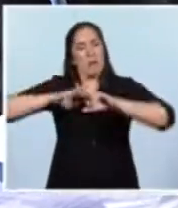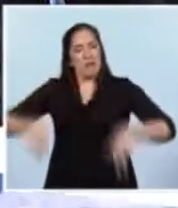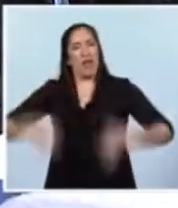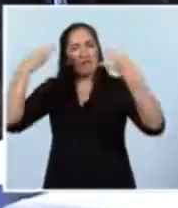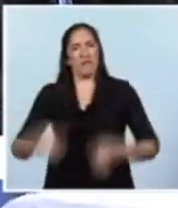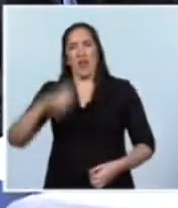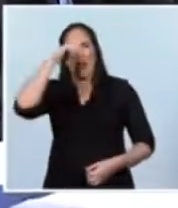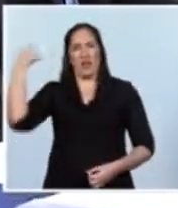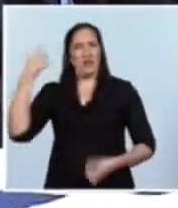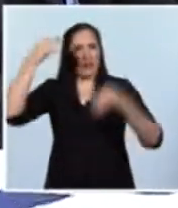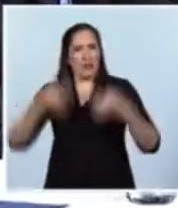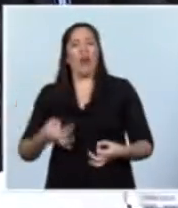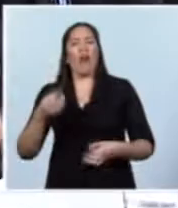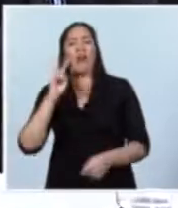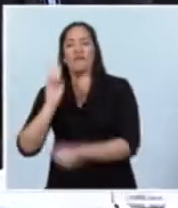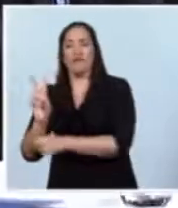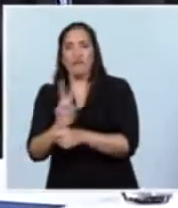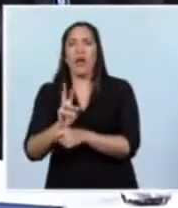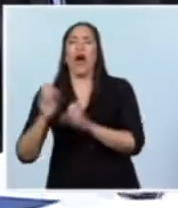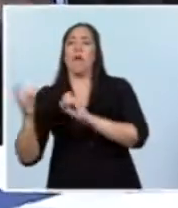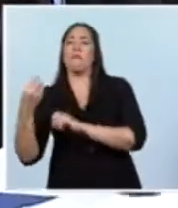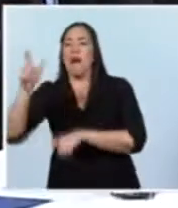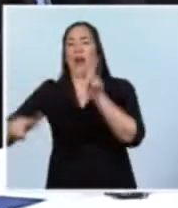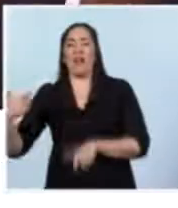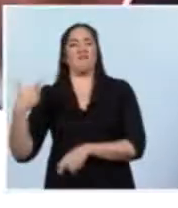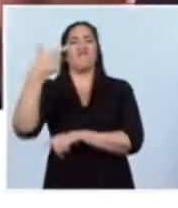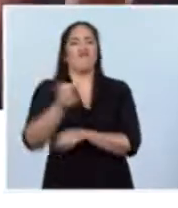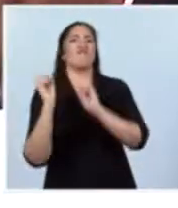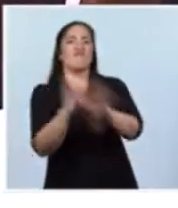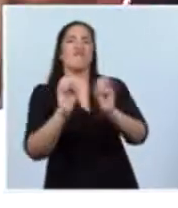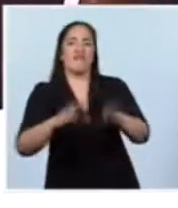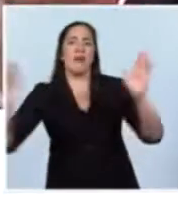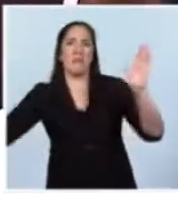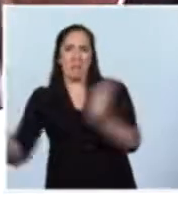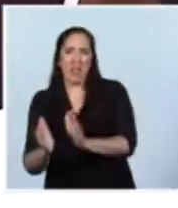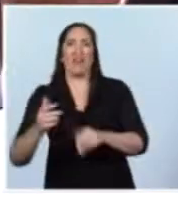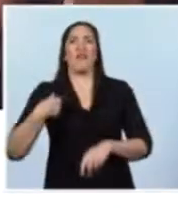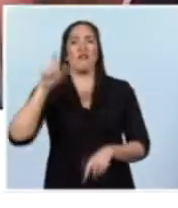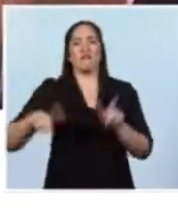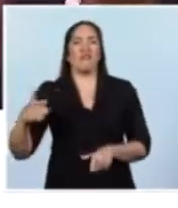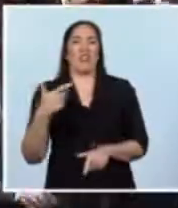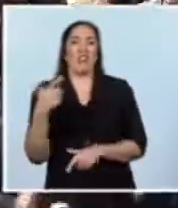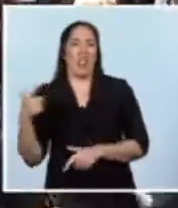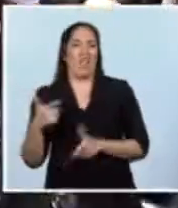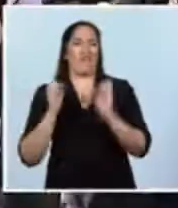por el Estado, la del desarme y la política en materia de tenencia y portación de armas.